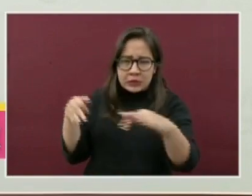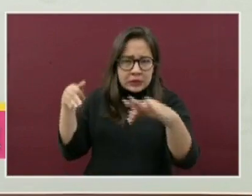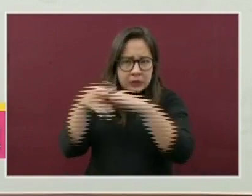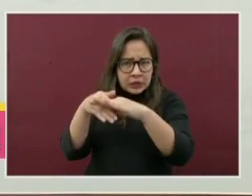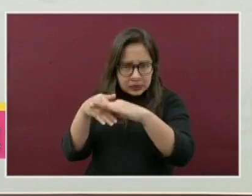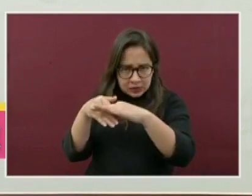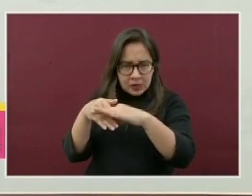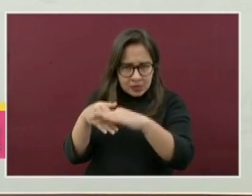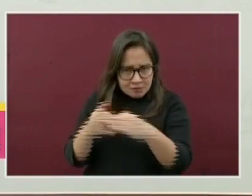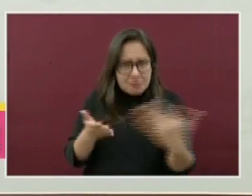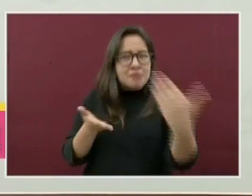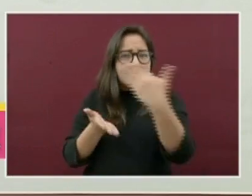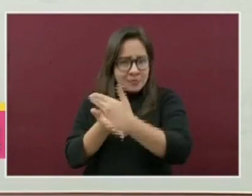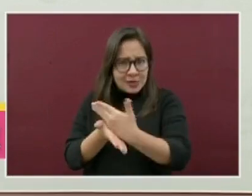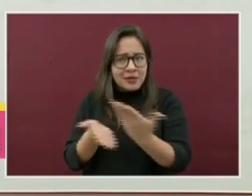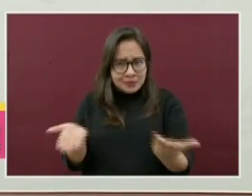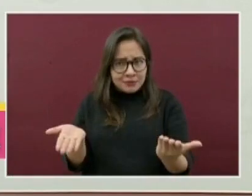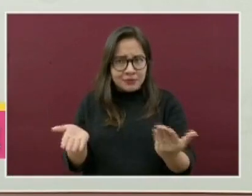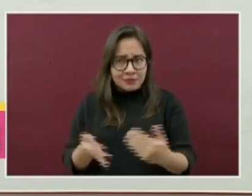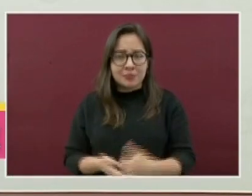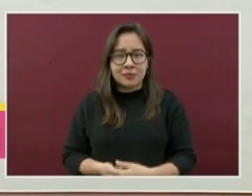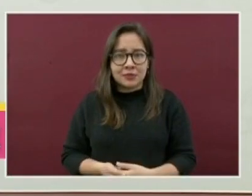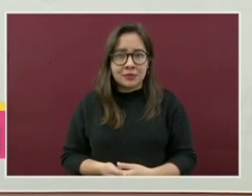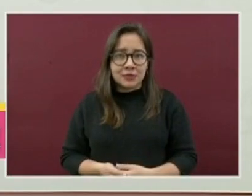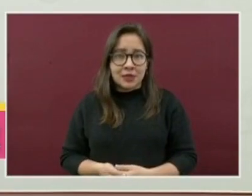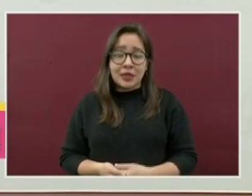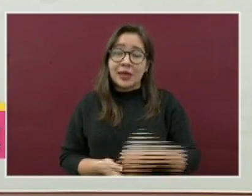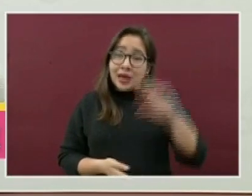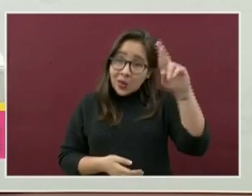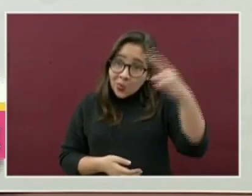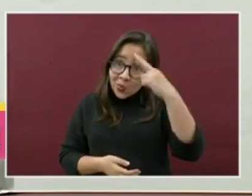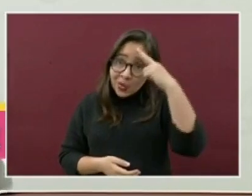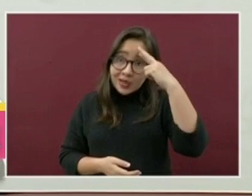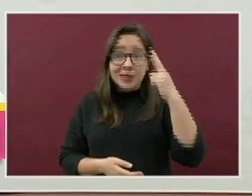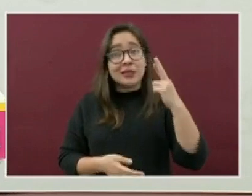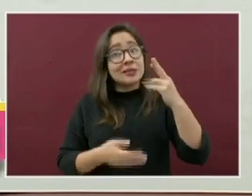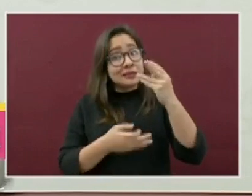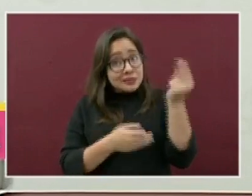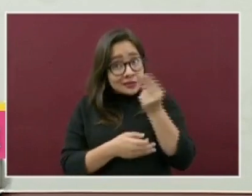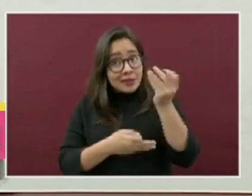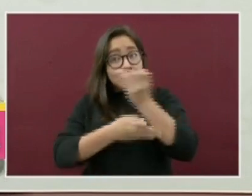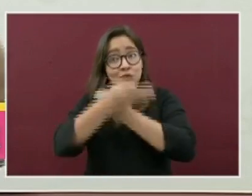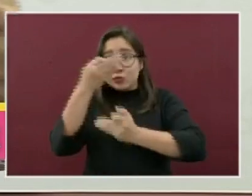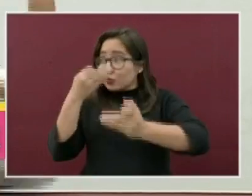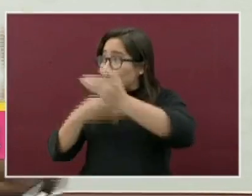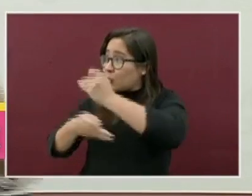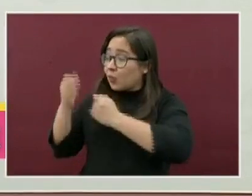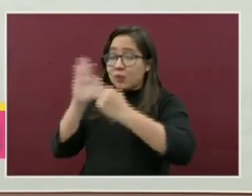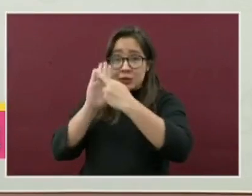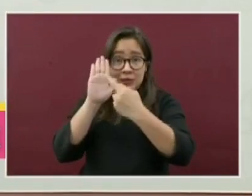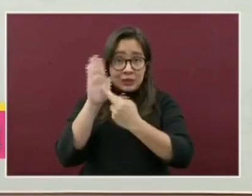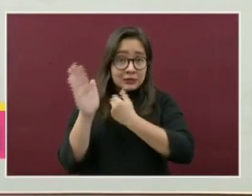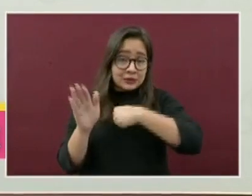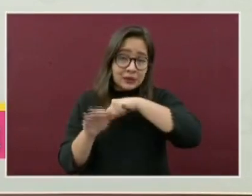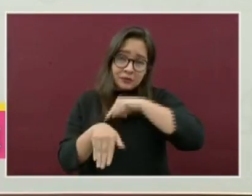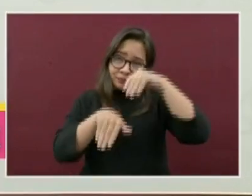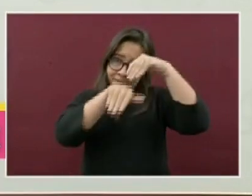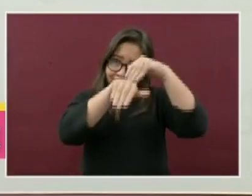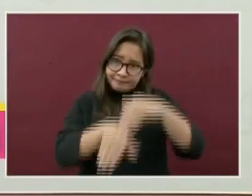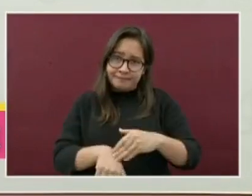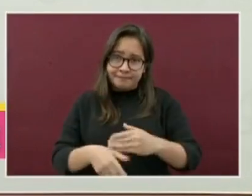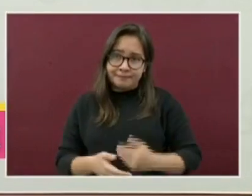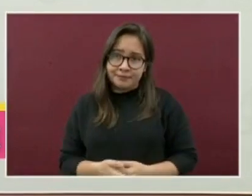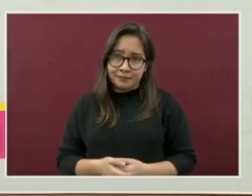Queridísima familia veracruzana, recuerden que tenemos que seguir con las medidas establecidas por las alertas preventivas.